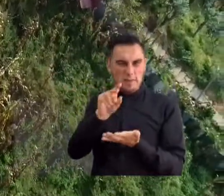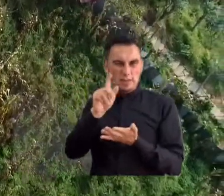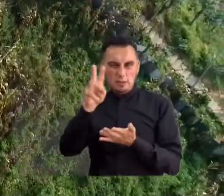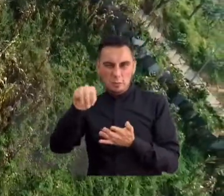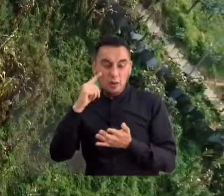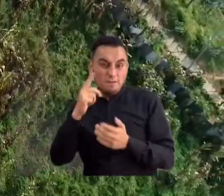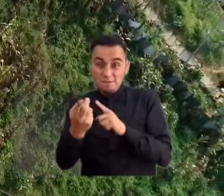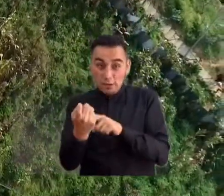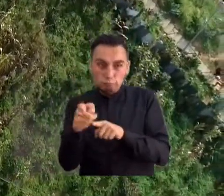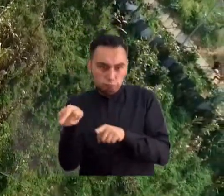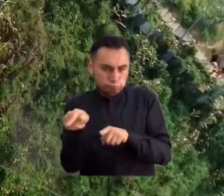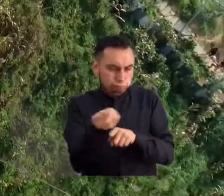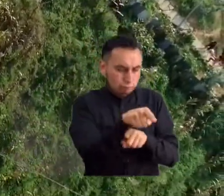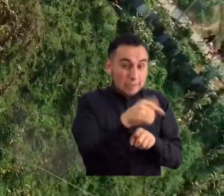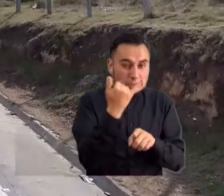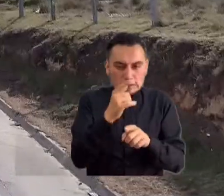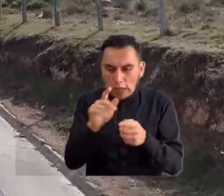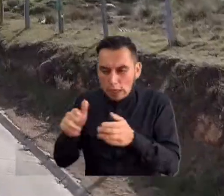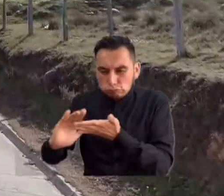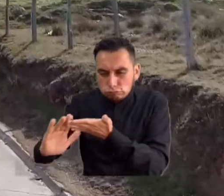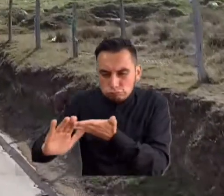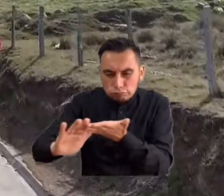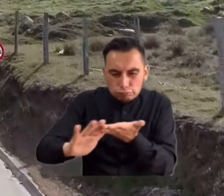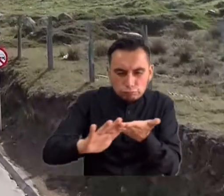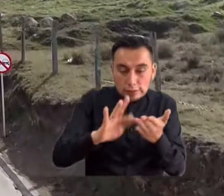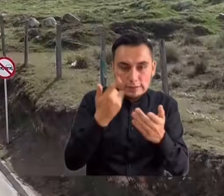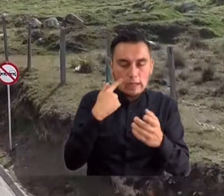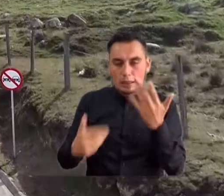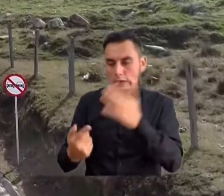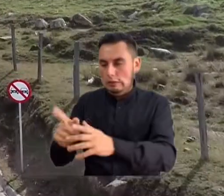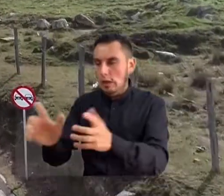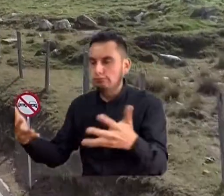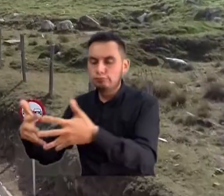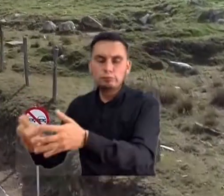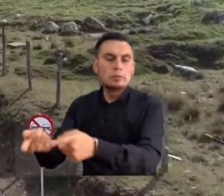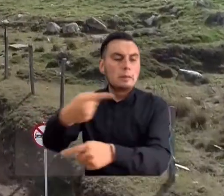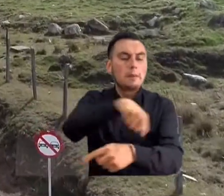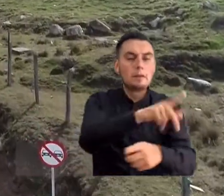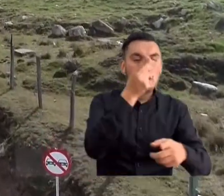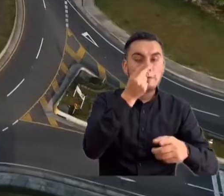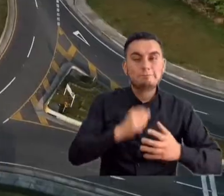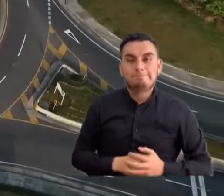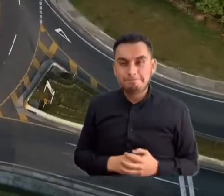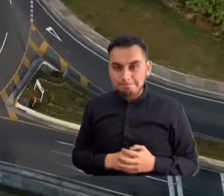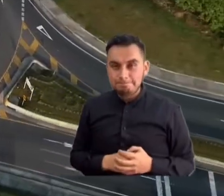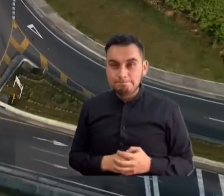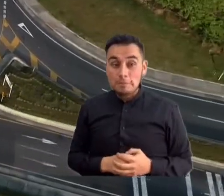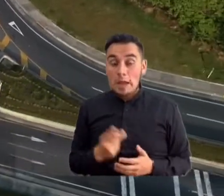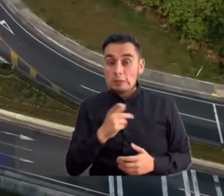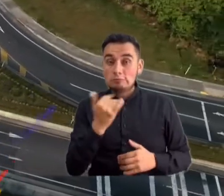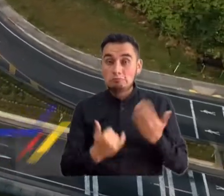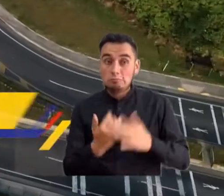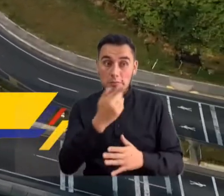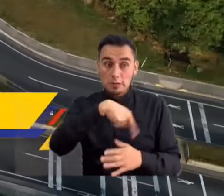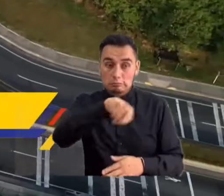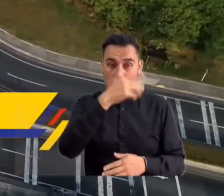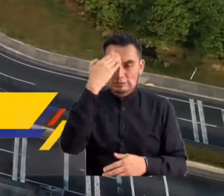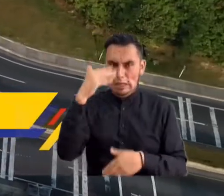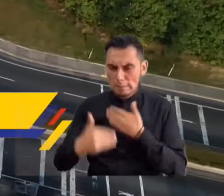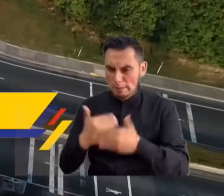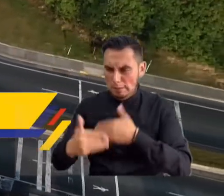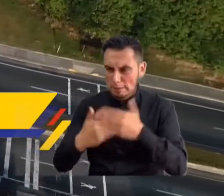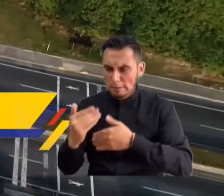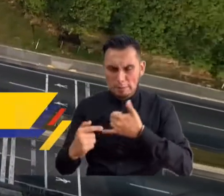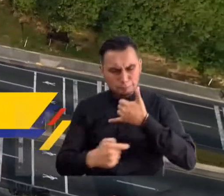20 kilómetros del contrato que va a unir de una vez por todas a Quibdó con Pereira. El impulso a todas estas obras y